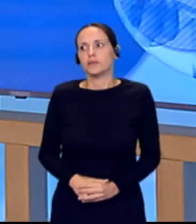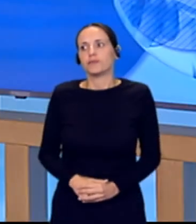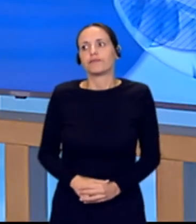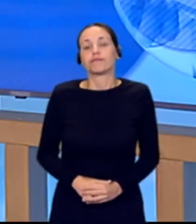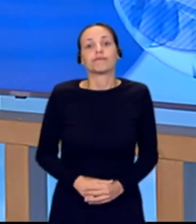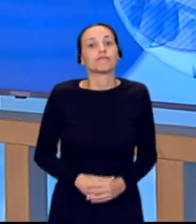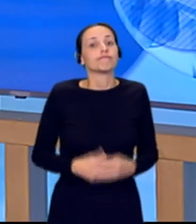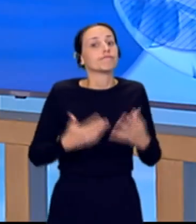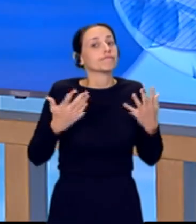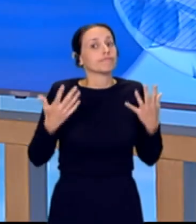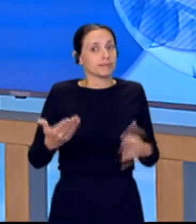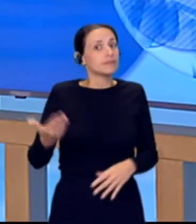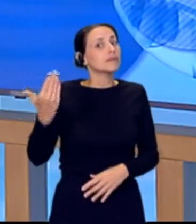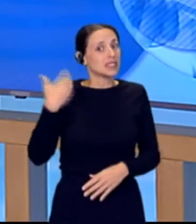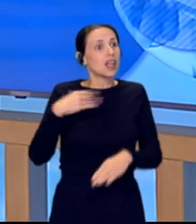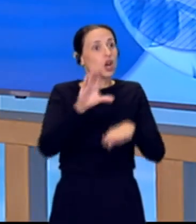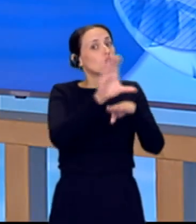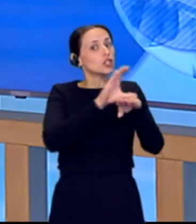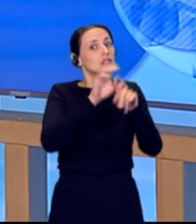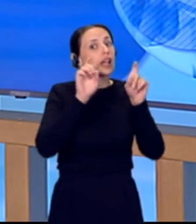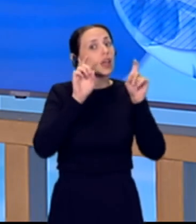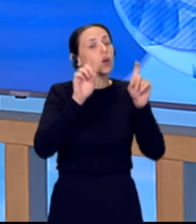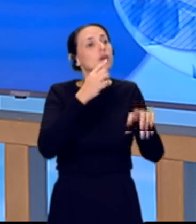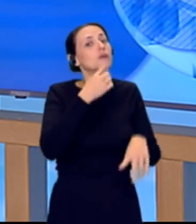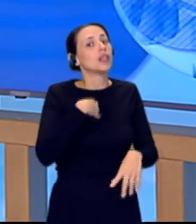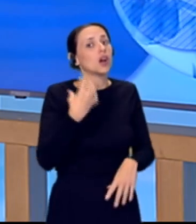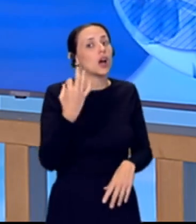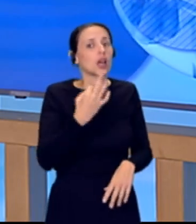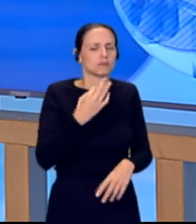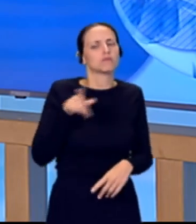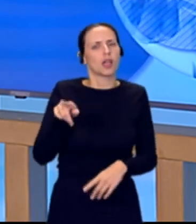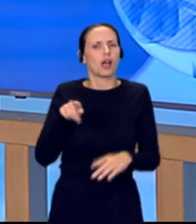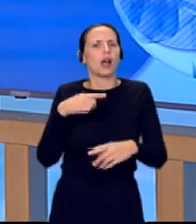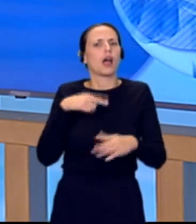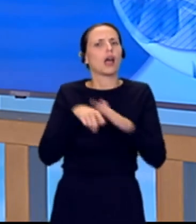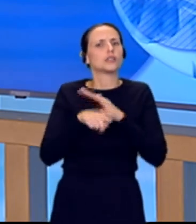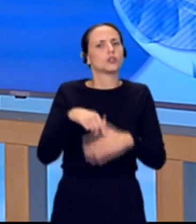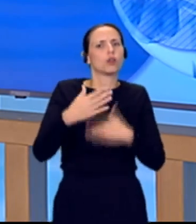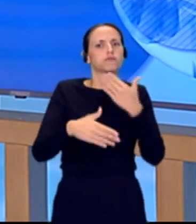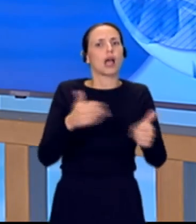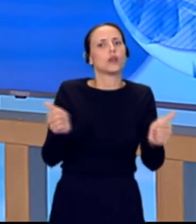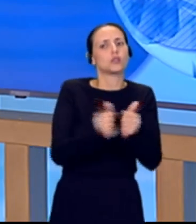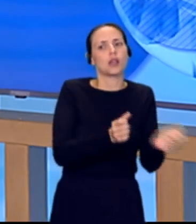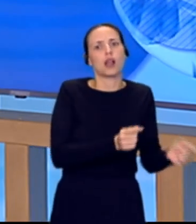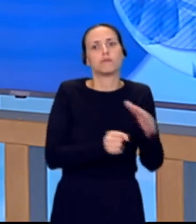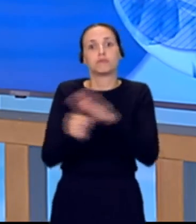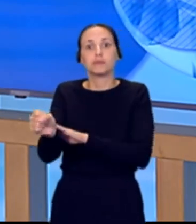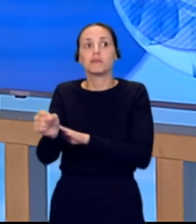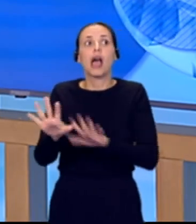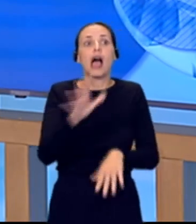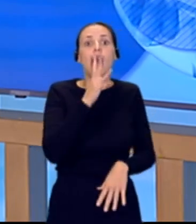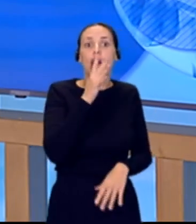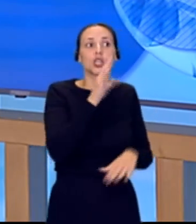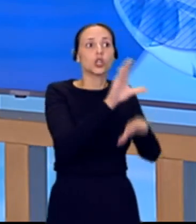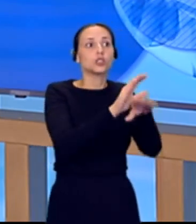Bueno, pues en su momento la Consejería de Educación nos dijo que se estaba tramitando ese auxiliar. Ahora nos cuentan que